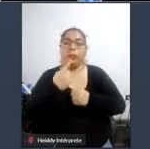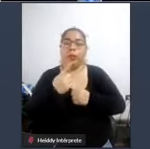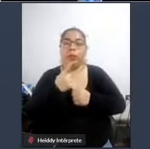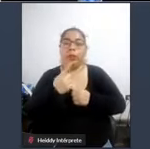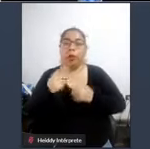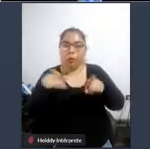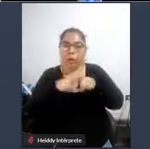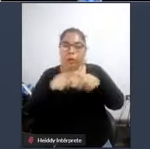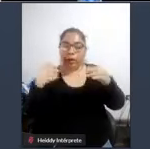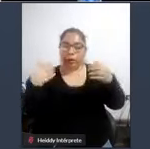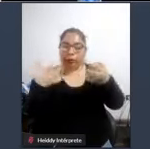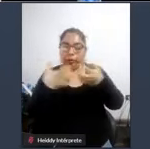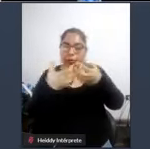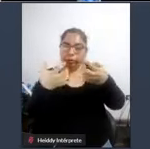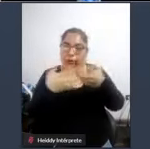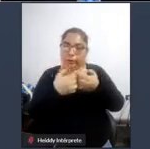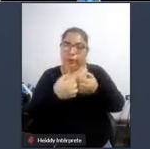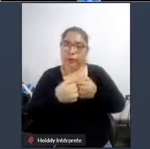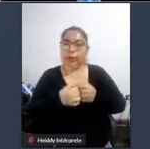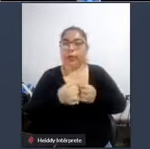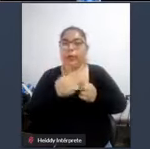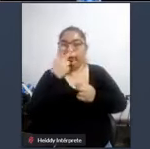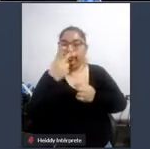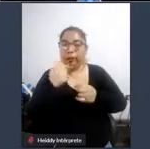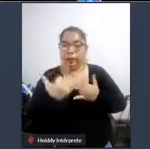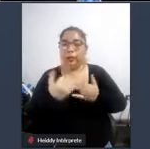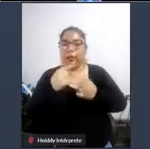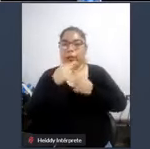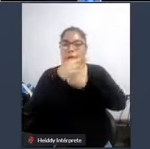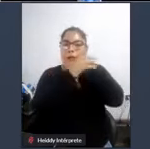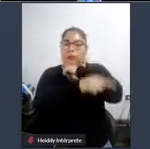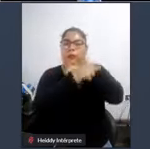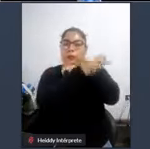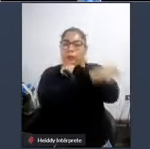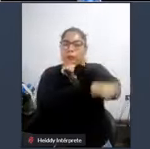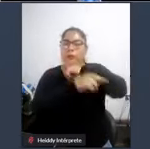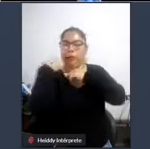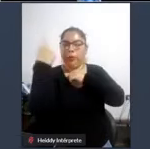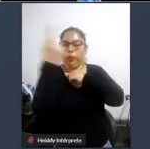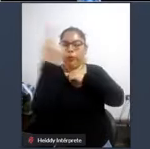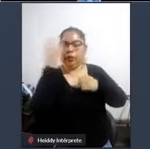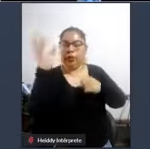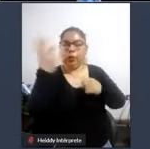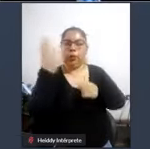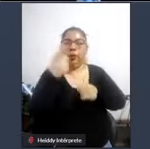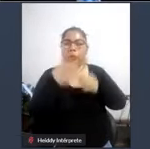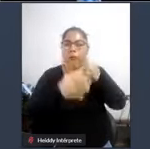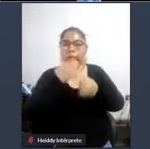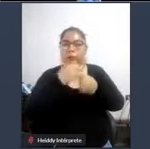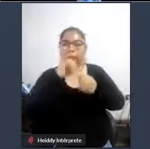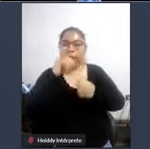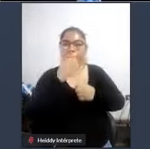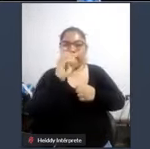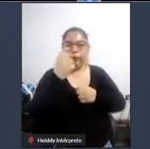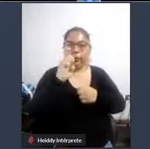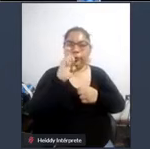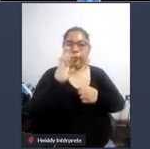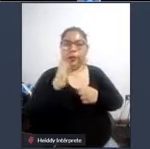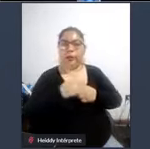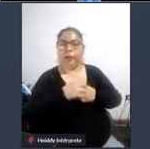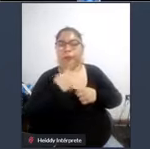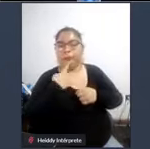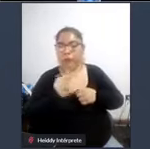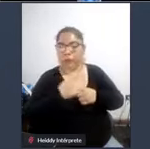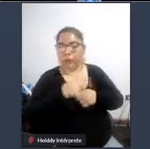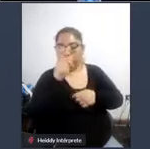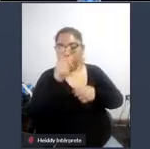lo que sucede en esta parte del mundo con el problema que nos planteó José José es un